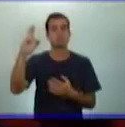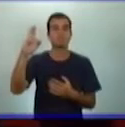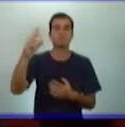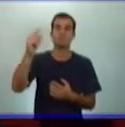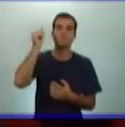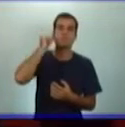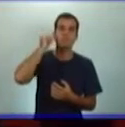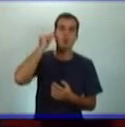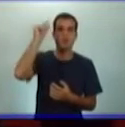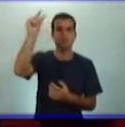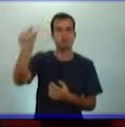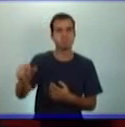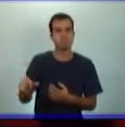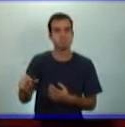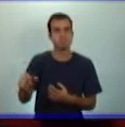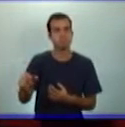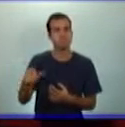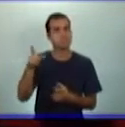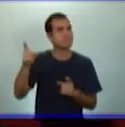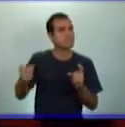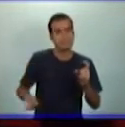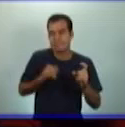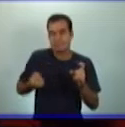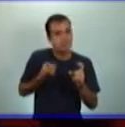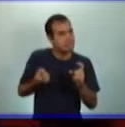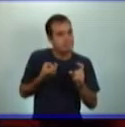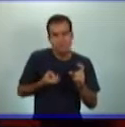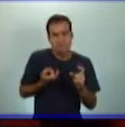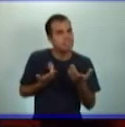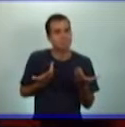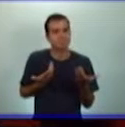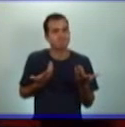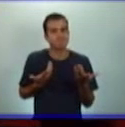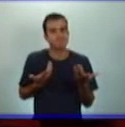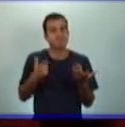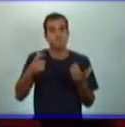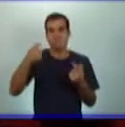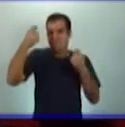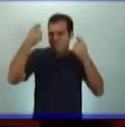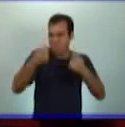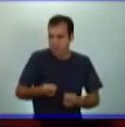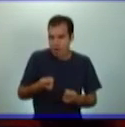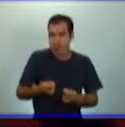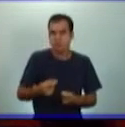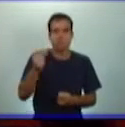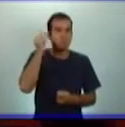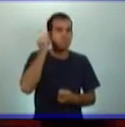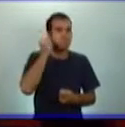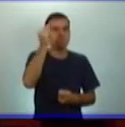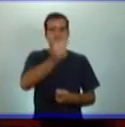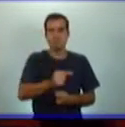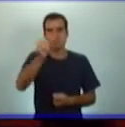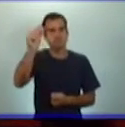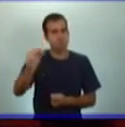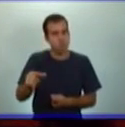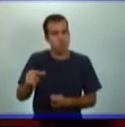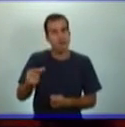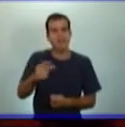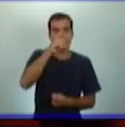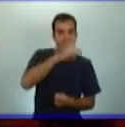que luchó fuerte por los derechos de las mujeres y los niños.